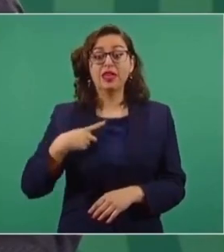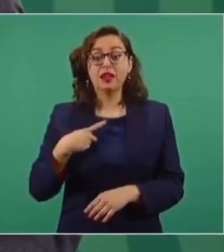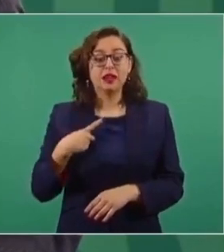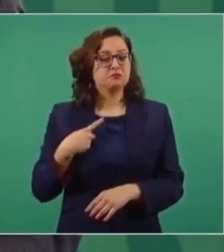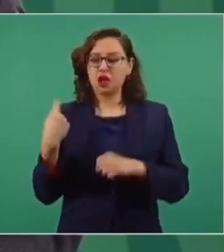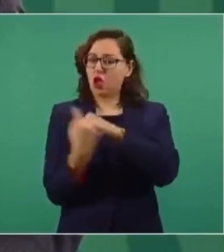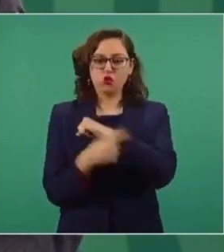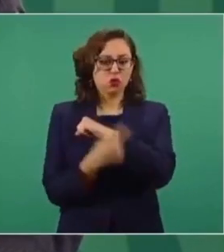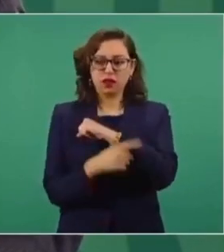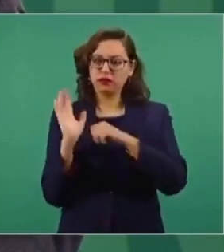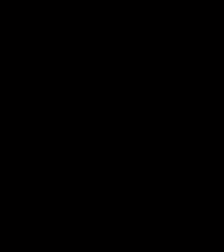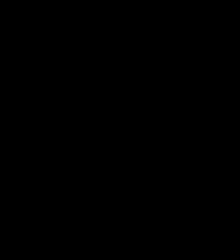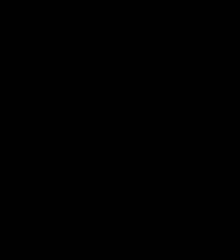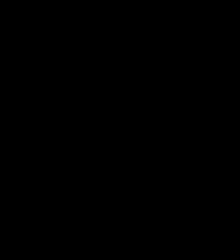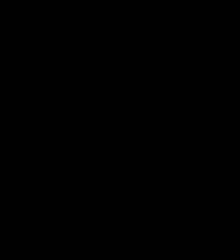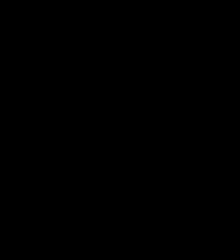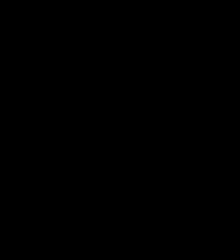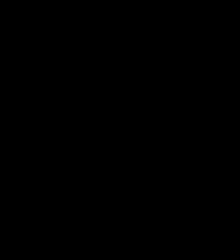Tengo una denuncia de este tipo.